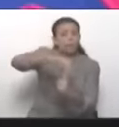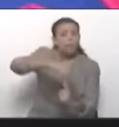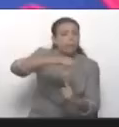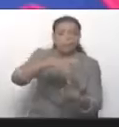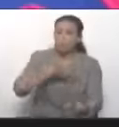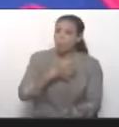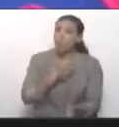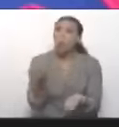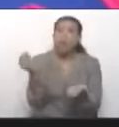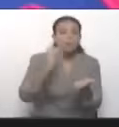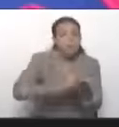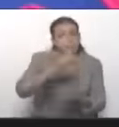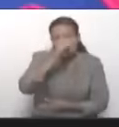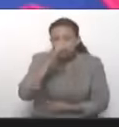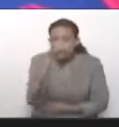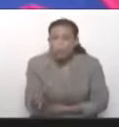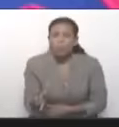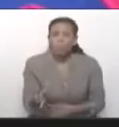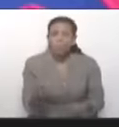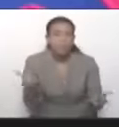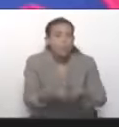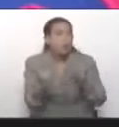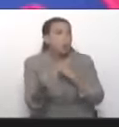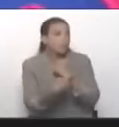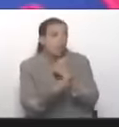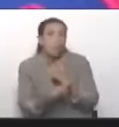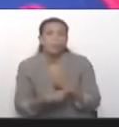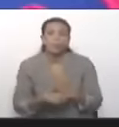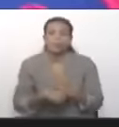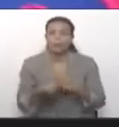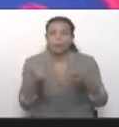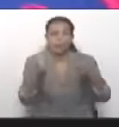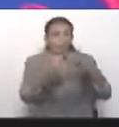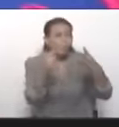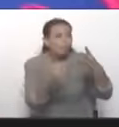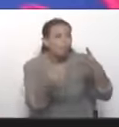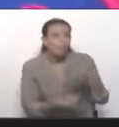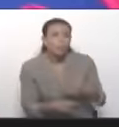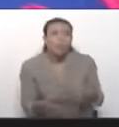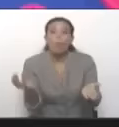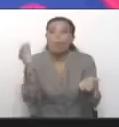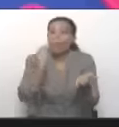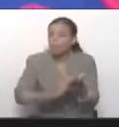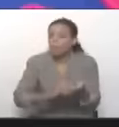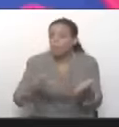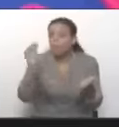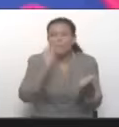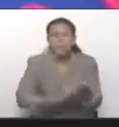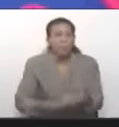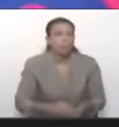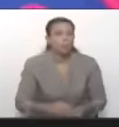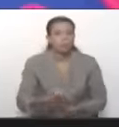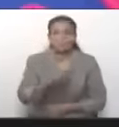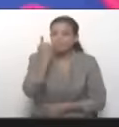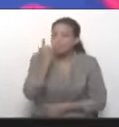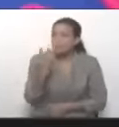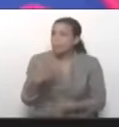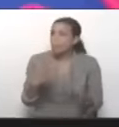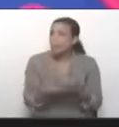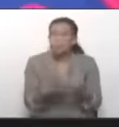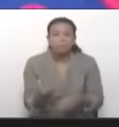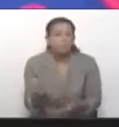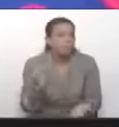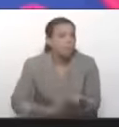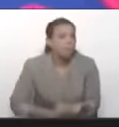respeto una vez más, como pasó con Guaidó, con Carmon Estanga, y ha pasado tantas veces. No se dejen faltar el respeto,